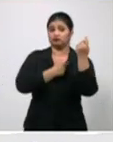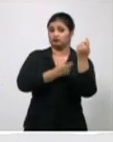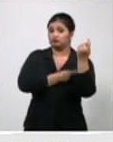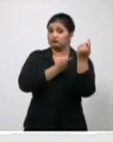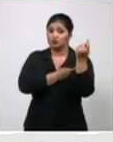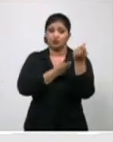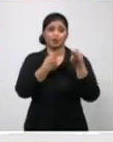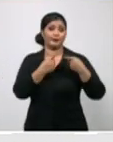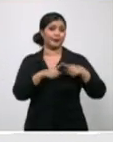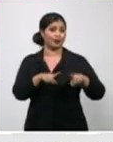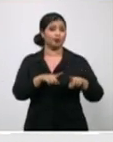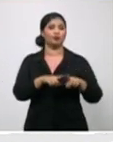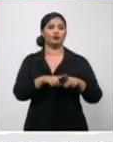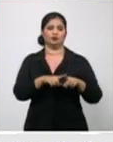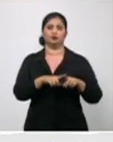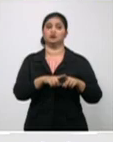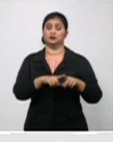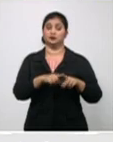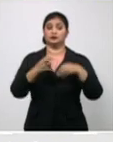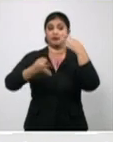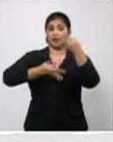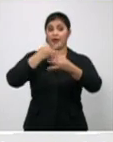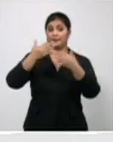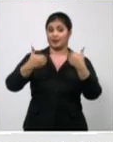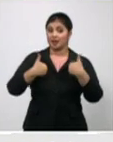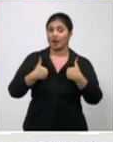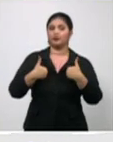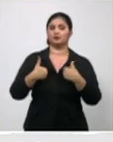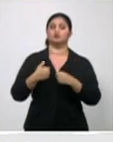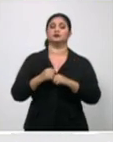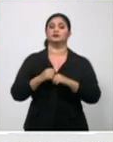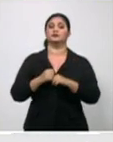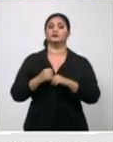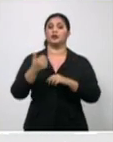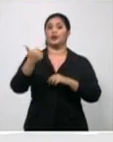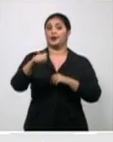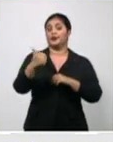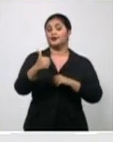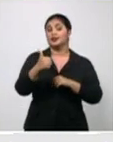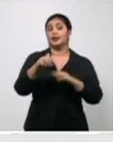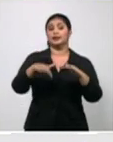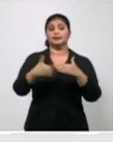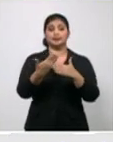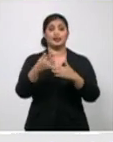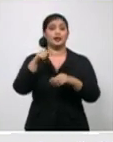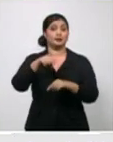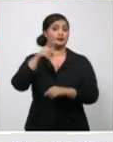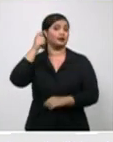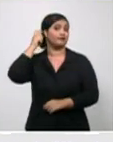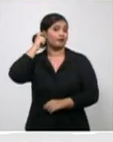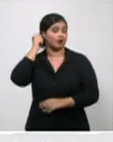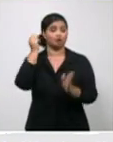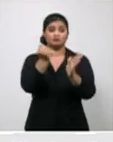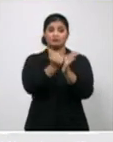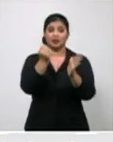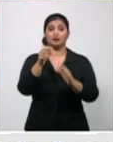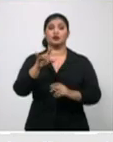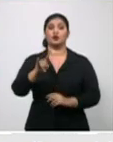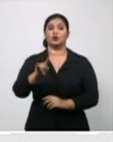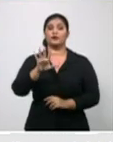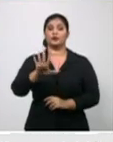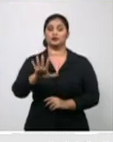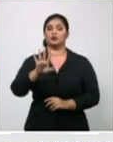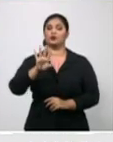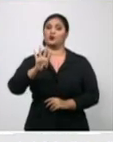explicaba que en los primeros 10 días de febrero hemos diagnosticado 954 pacientes